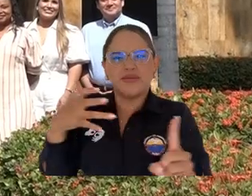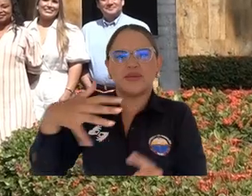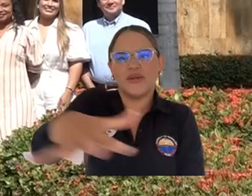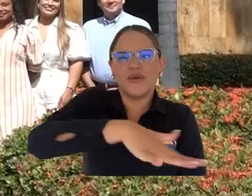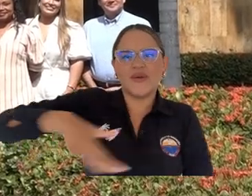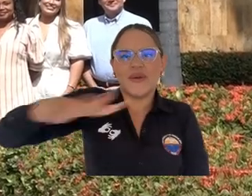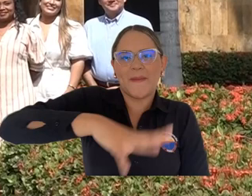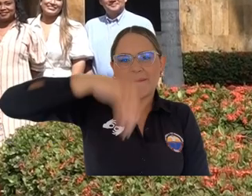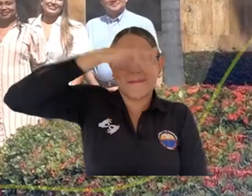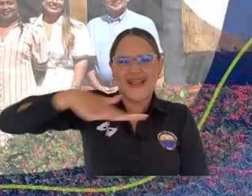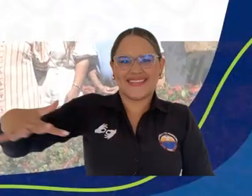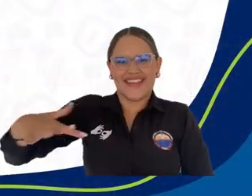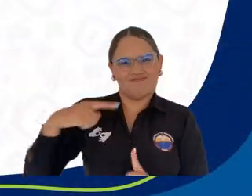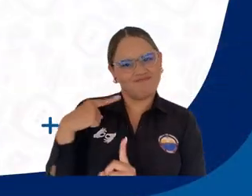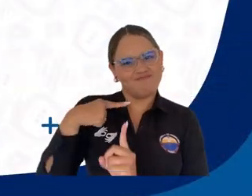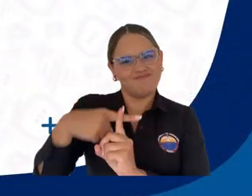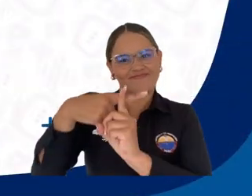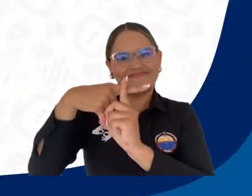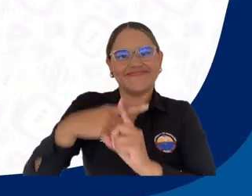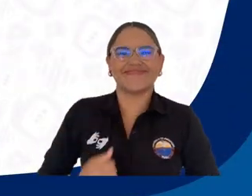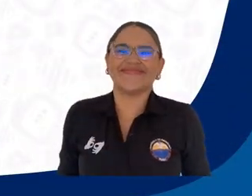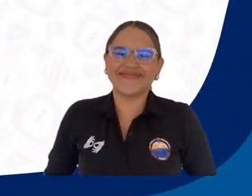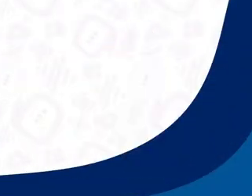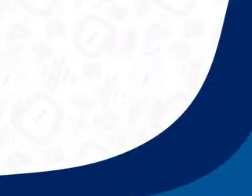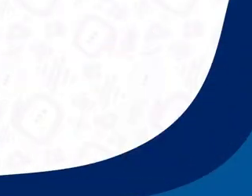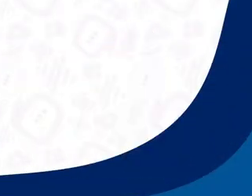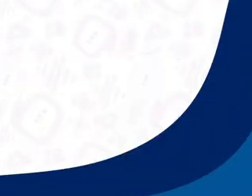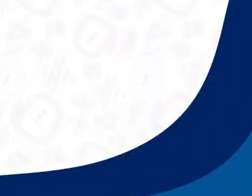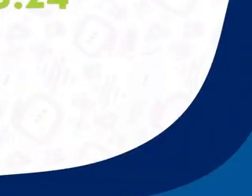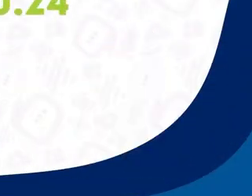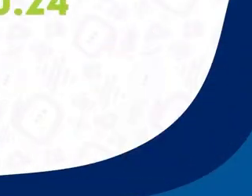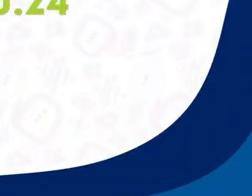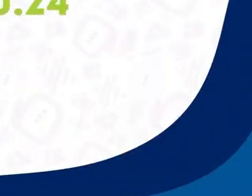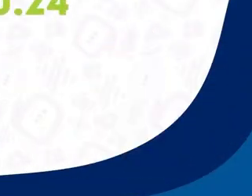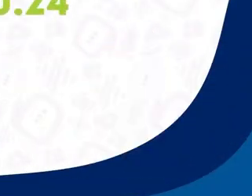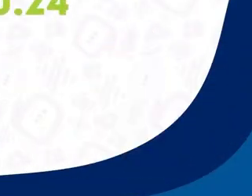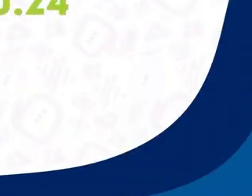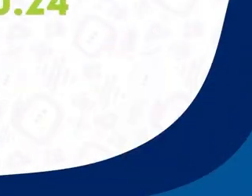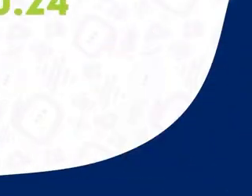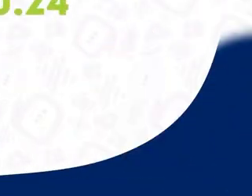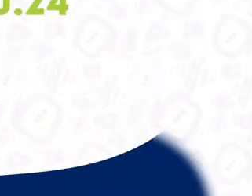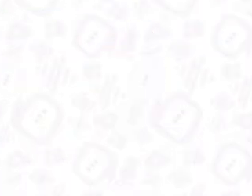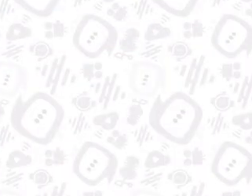en el territorio. Aún más incluyente e innovadora.